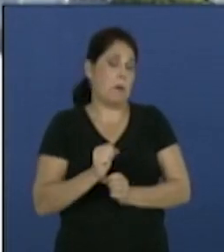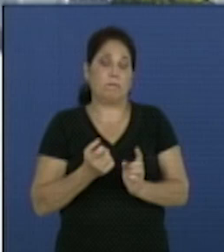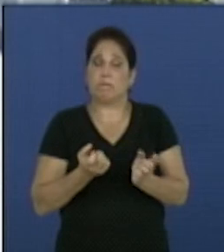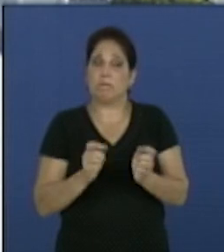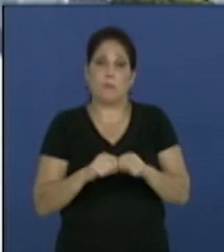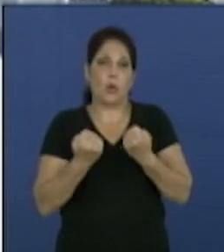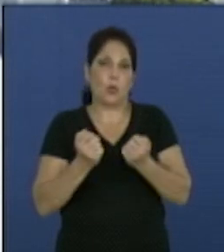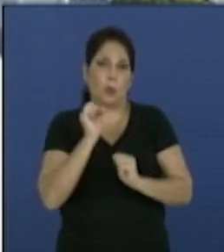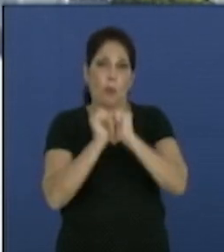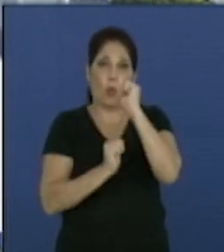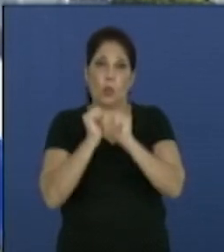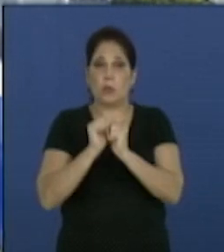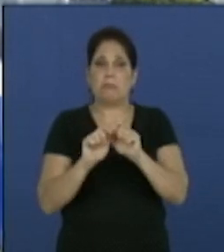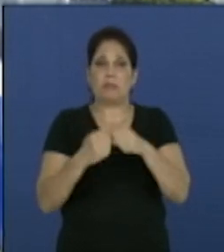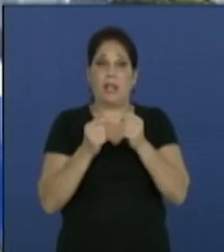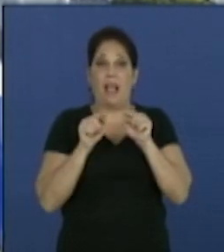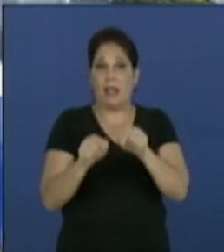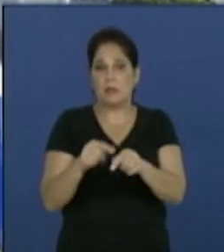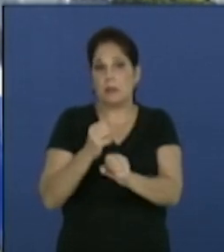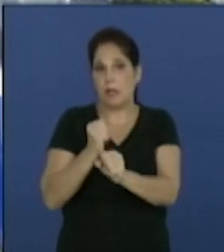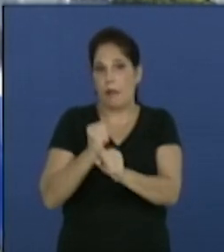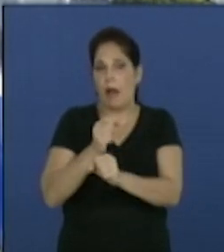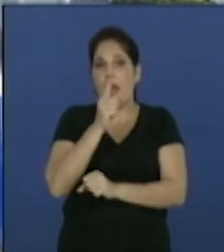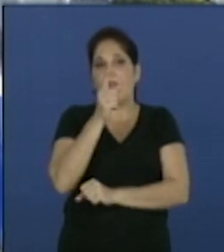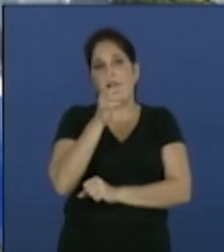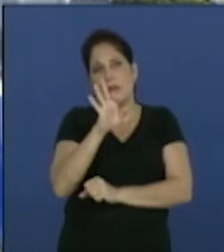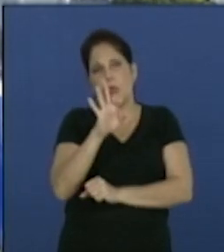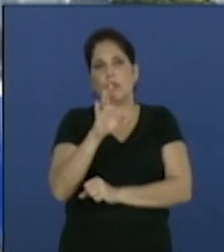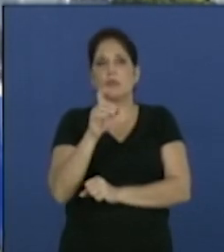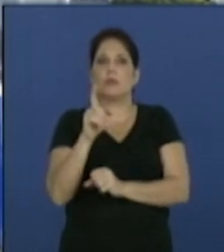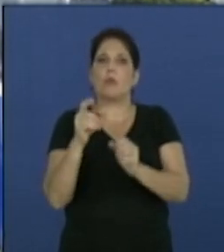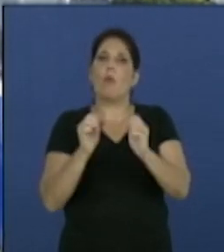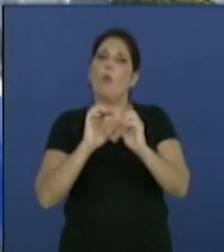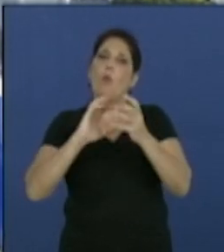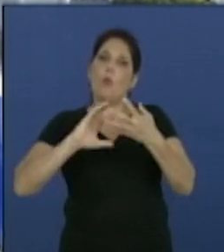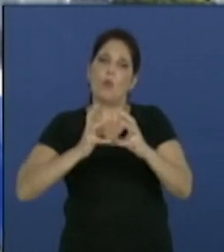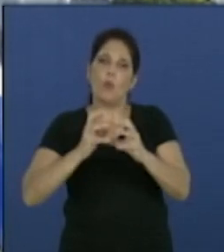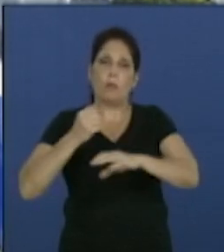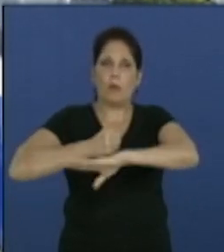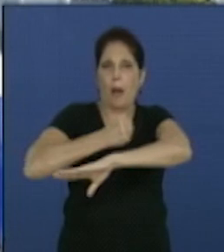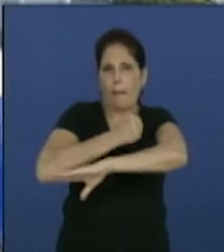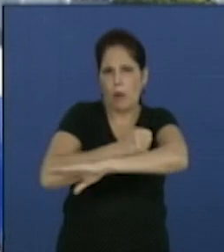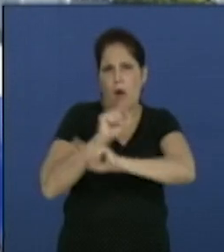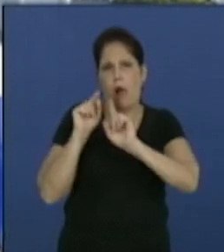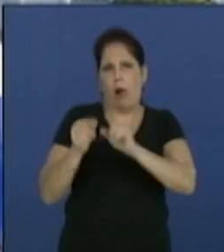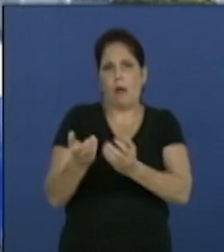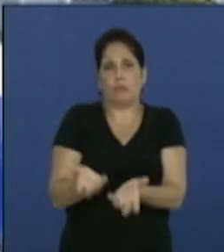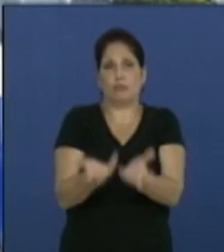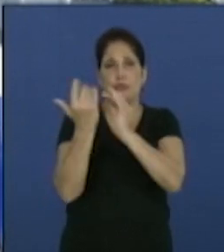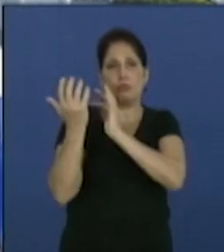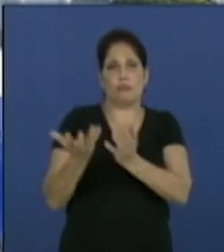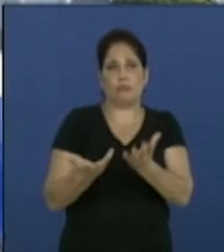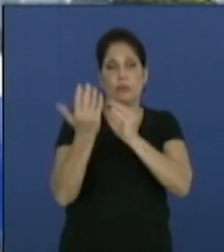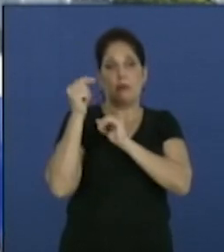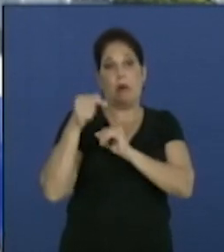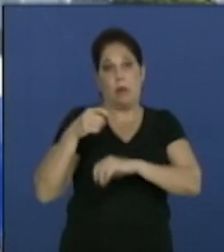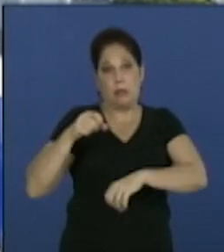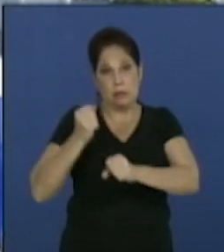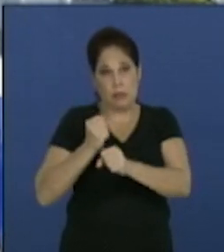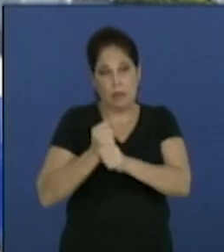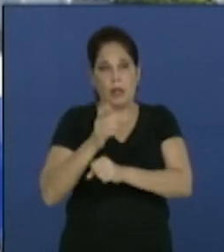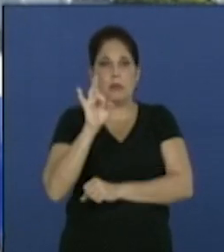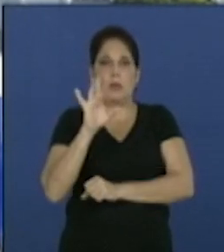Sur, de un lugar donde deben trabajar alrededor de 18 o 19 equipos de forma permanente. En este momento estamos trabajando con 15 equipos.